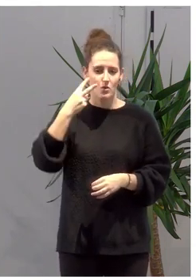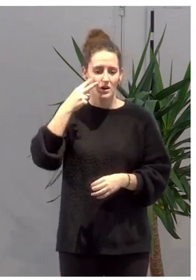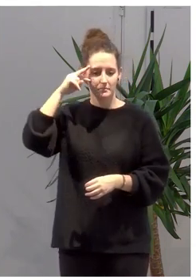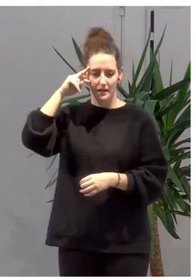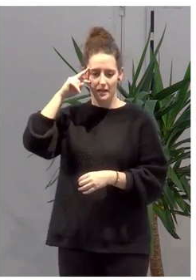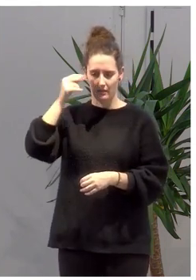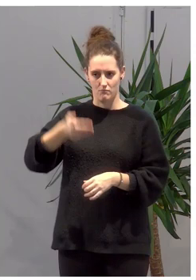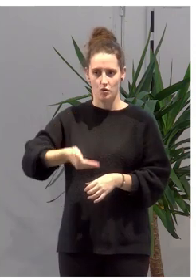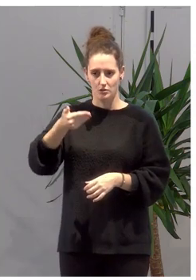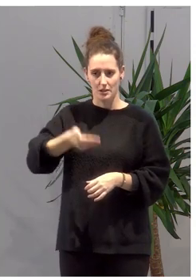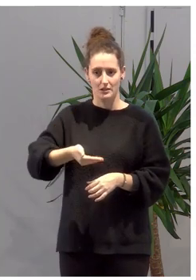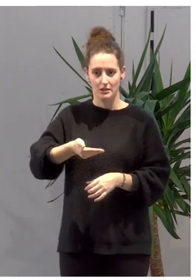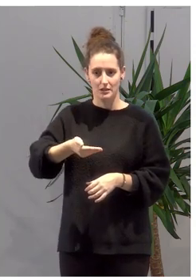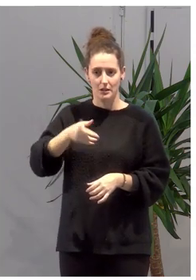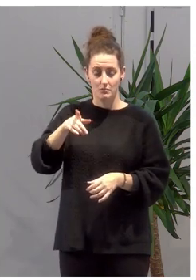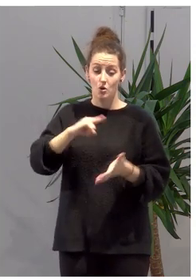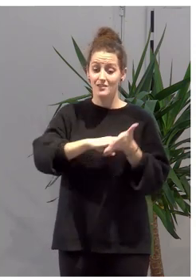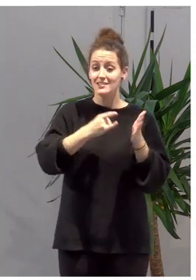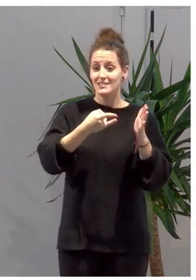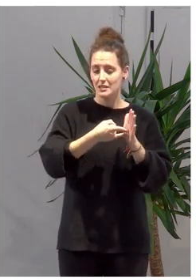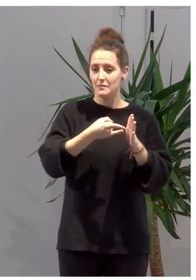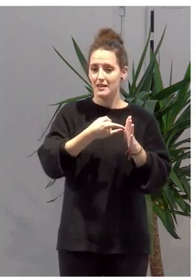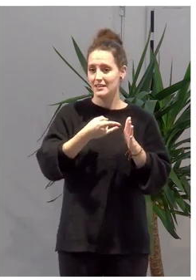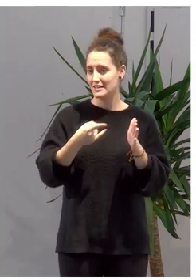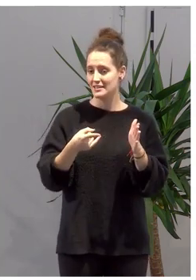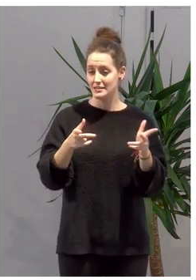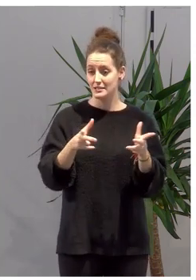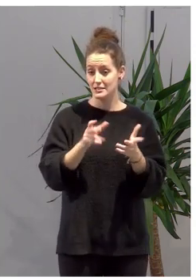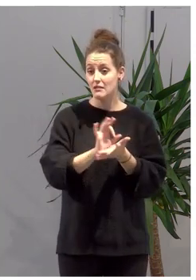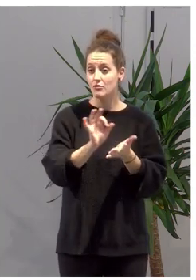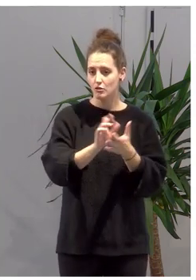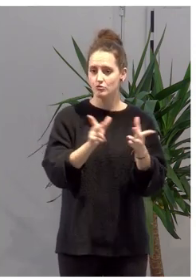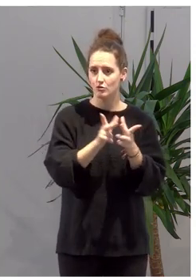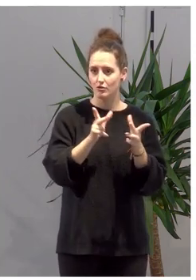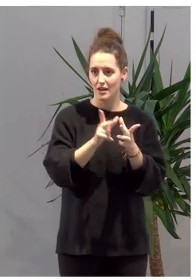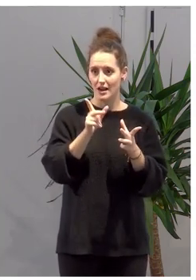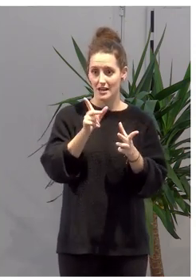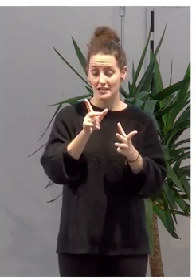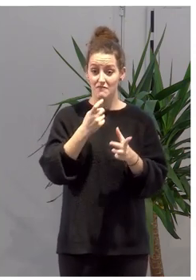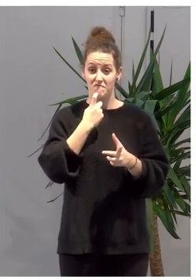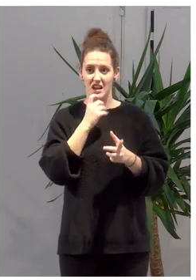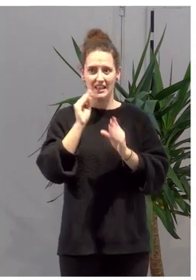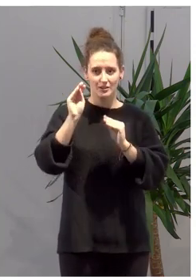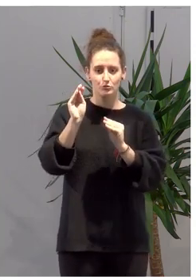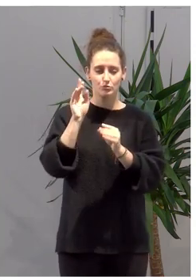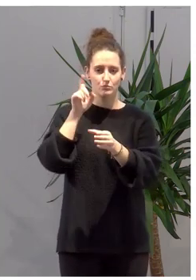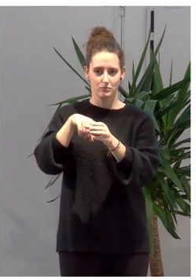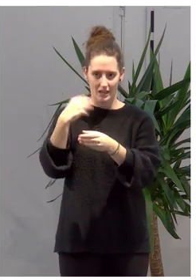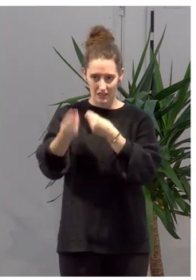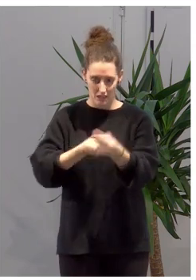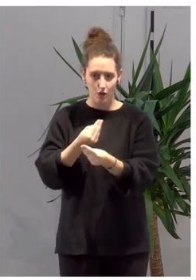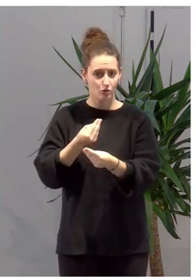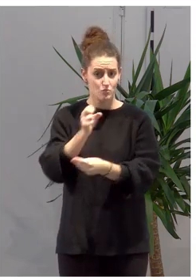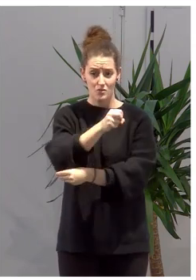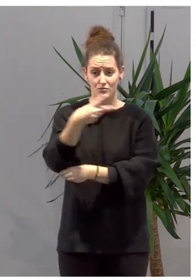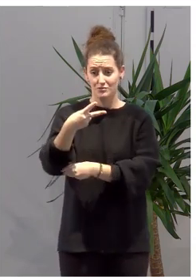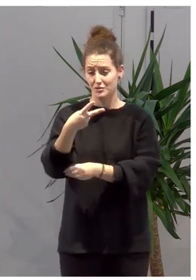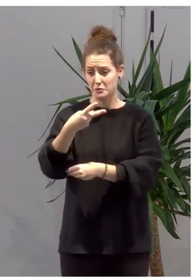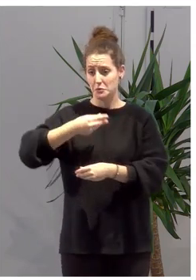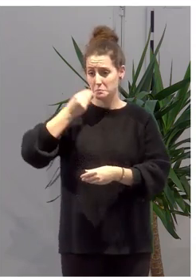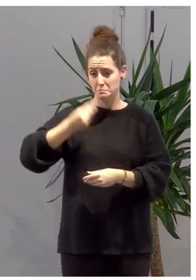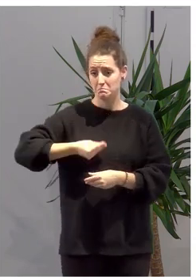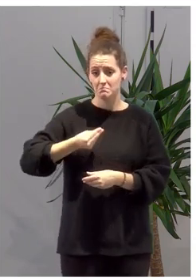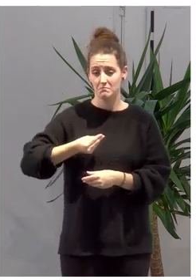de haberlo hecho en el sistema de servicios sociales también finlandés con excelentes resultados y